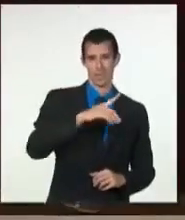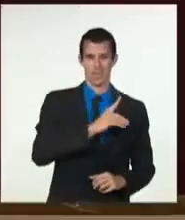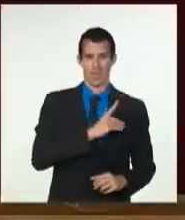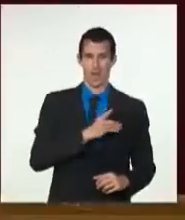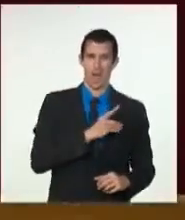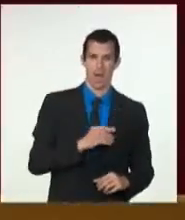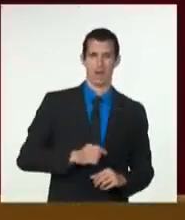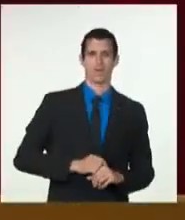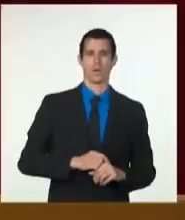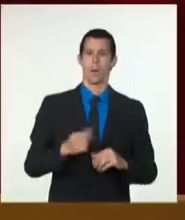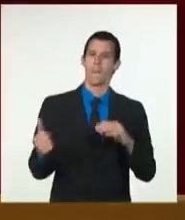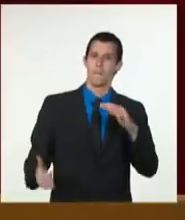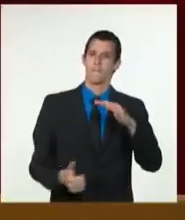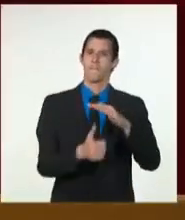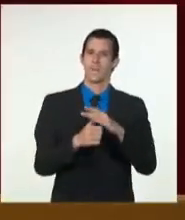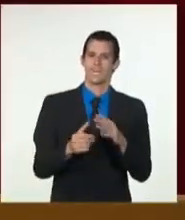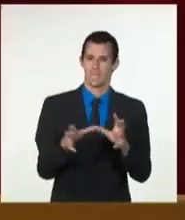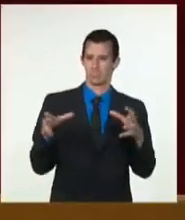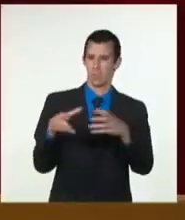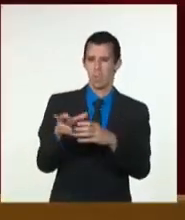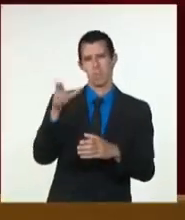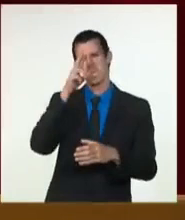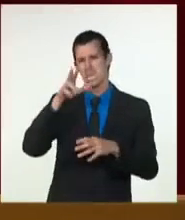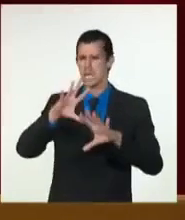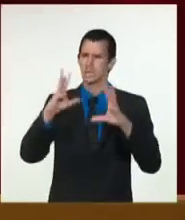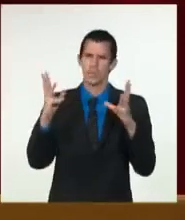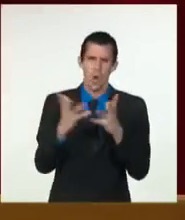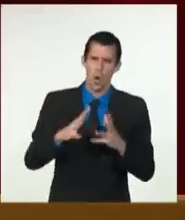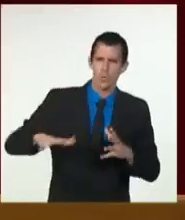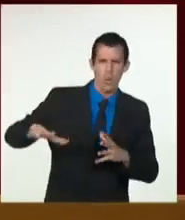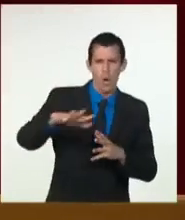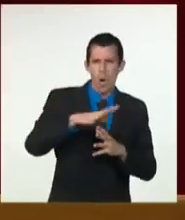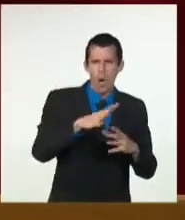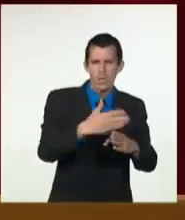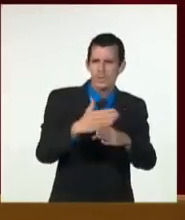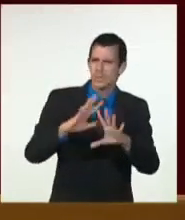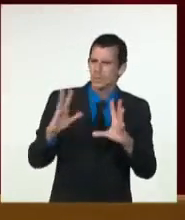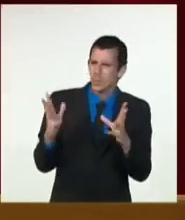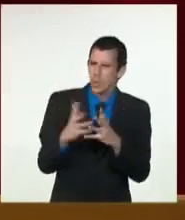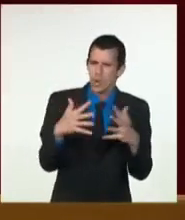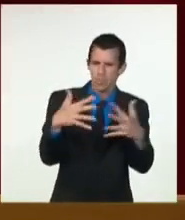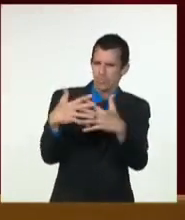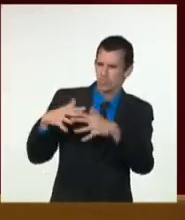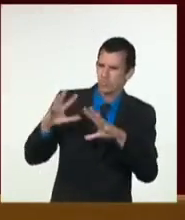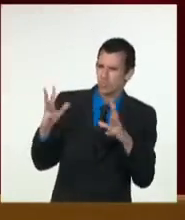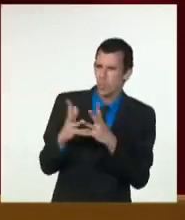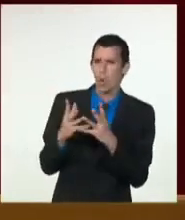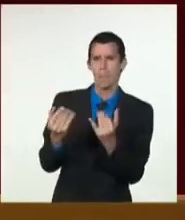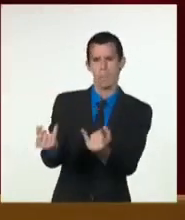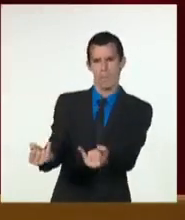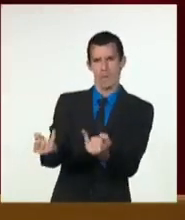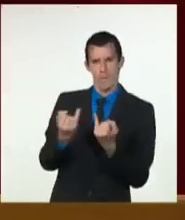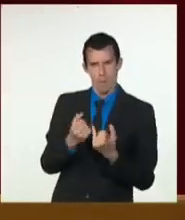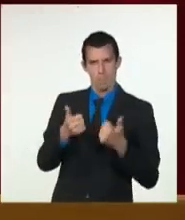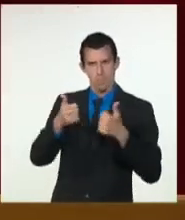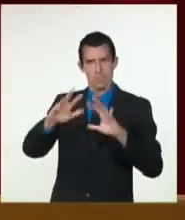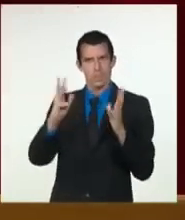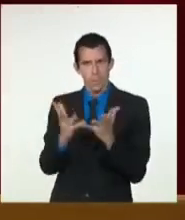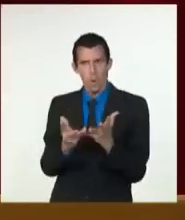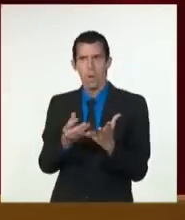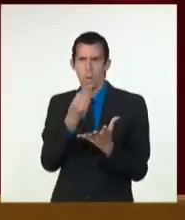autoridades del gobierno en el municipio y el pueblo dispongan de la información imprescindible para confrontar a los especuladores